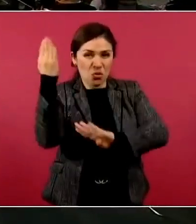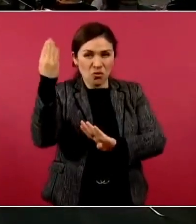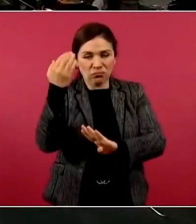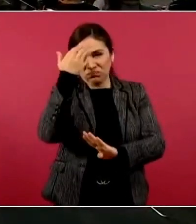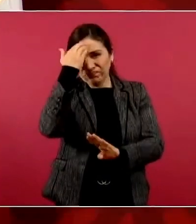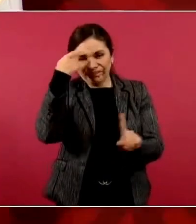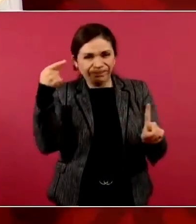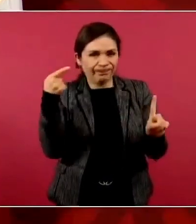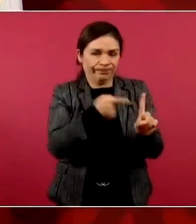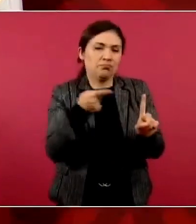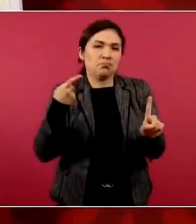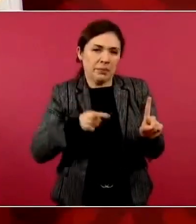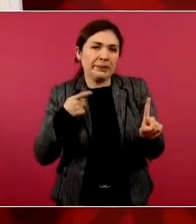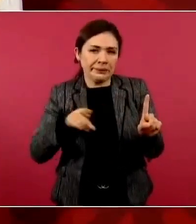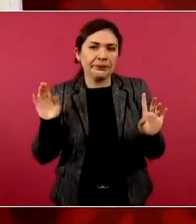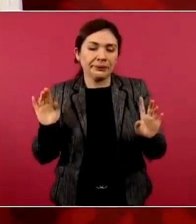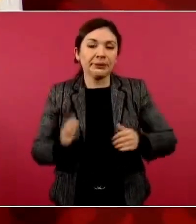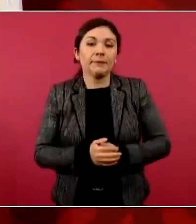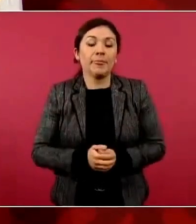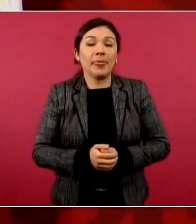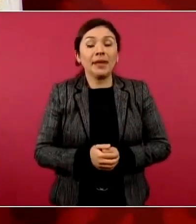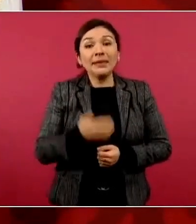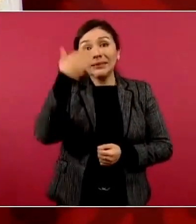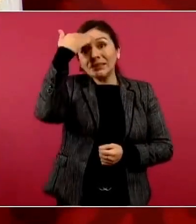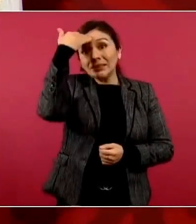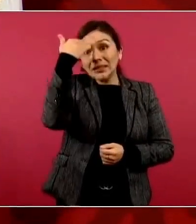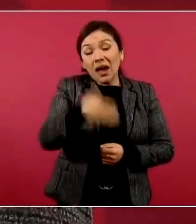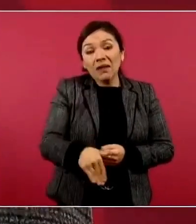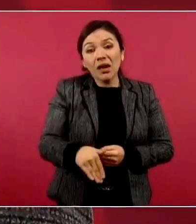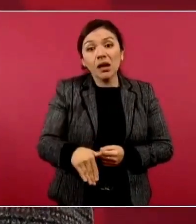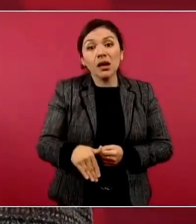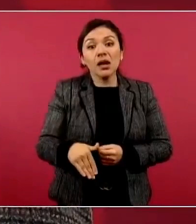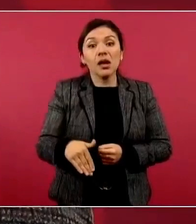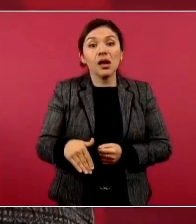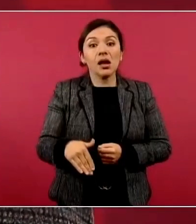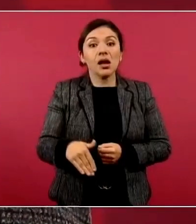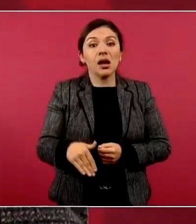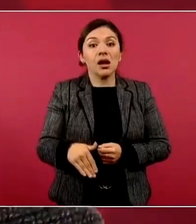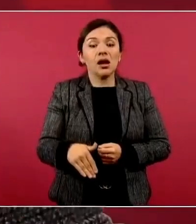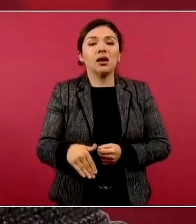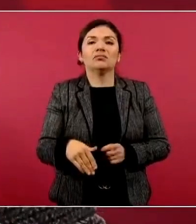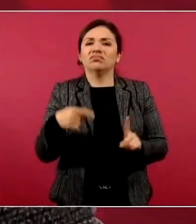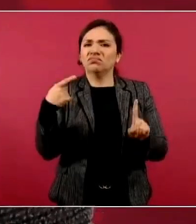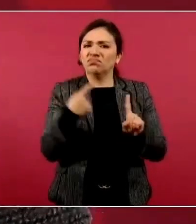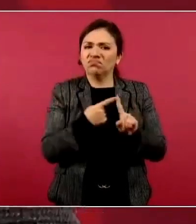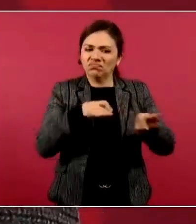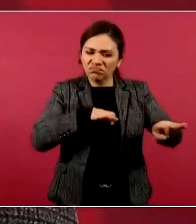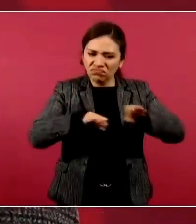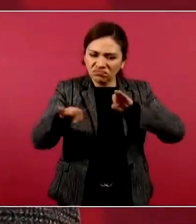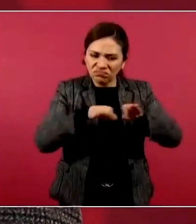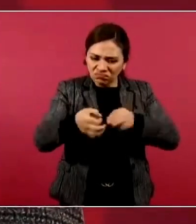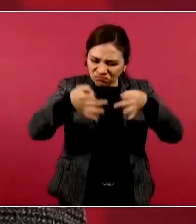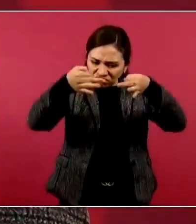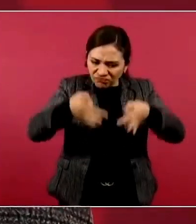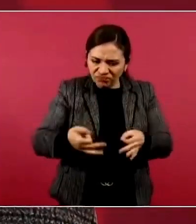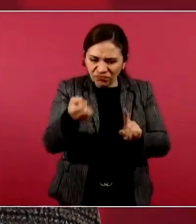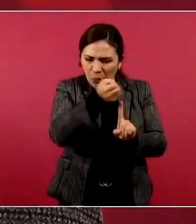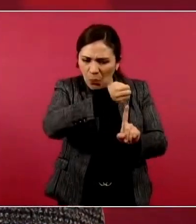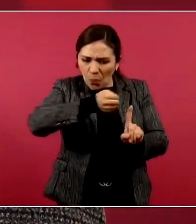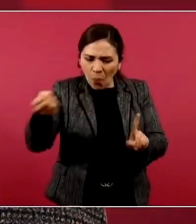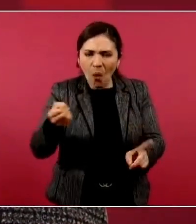Entonces, saben que hay una disciplina que hemos seguido.